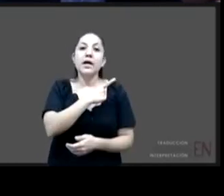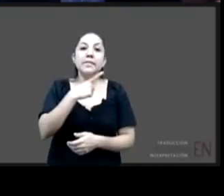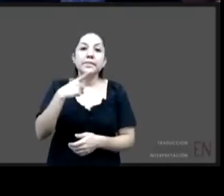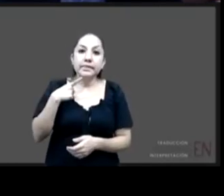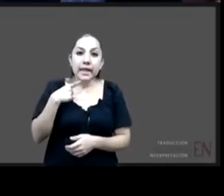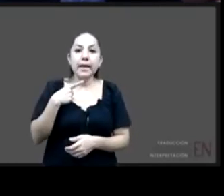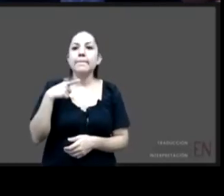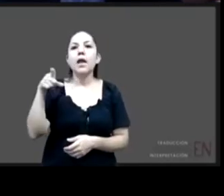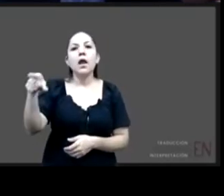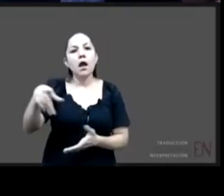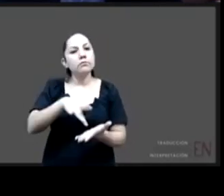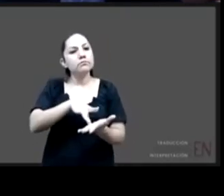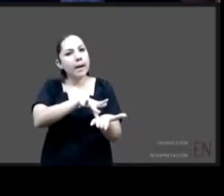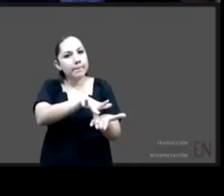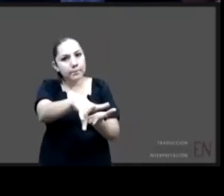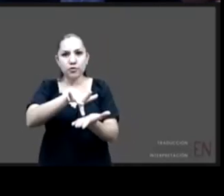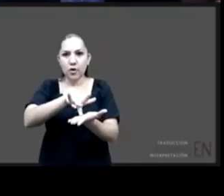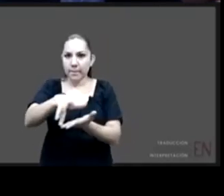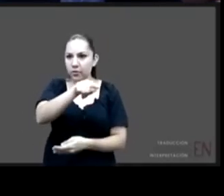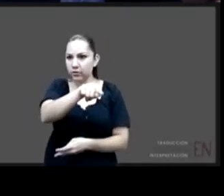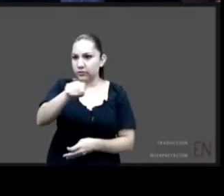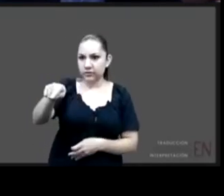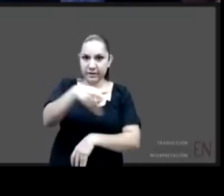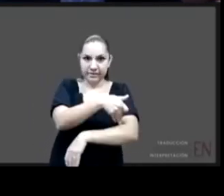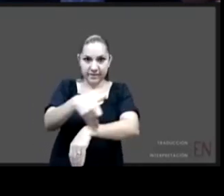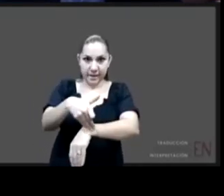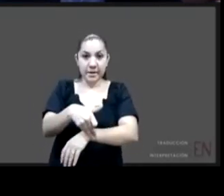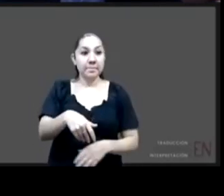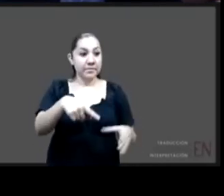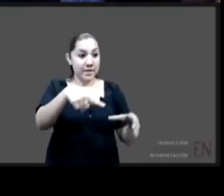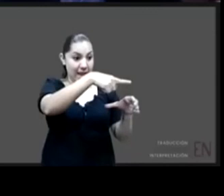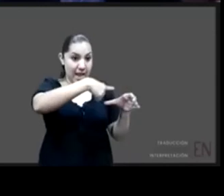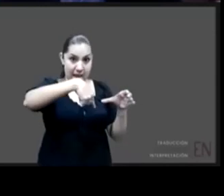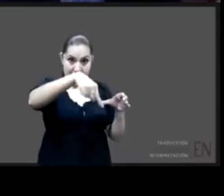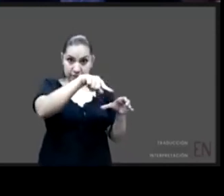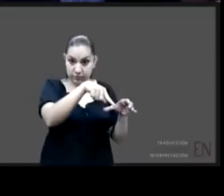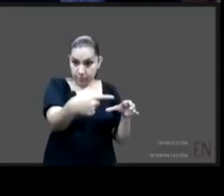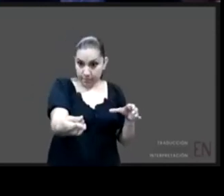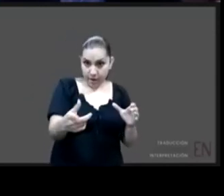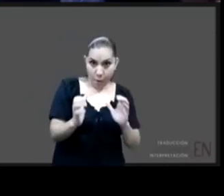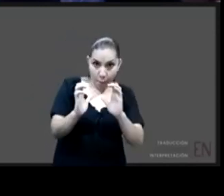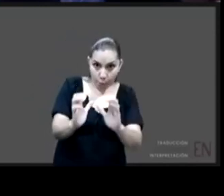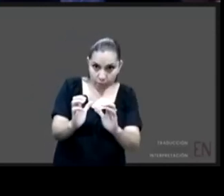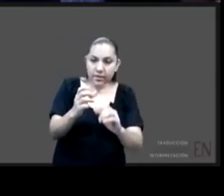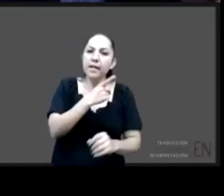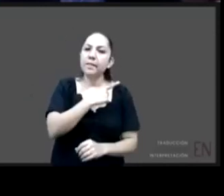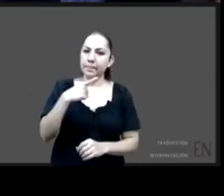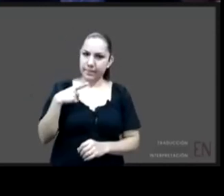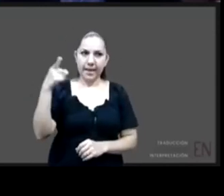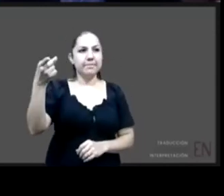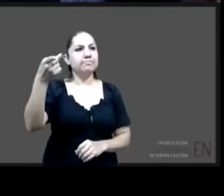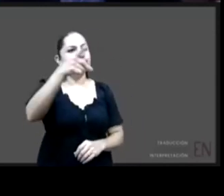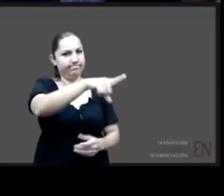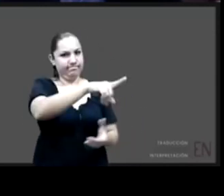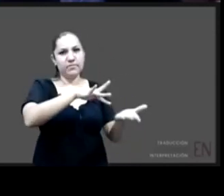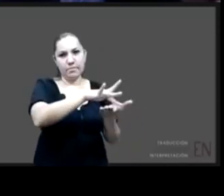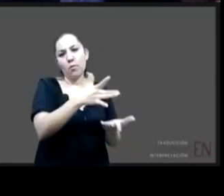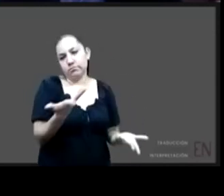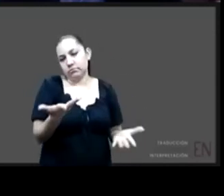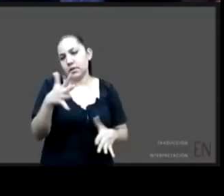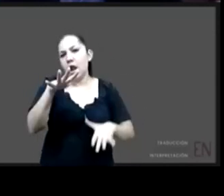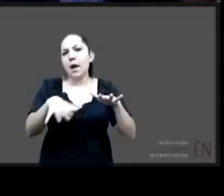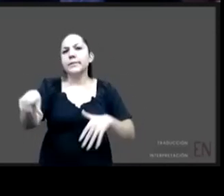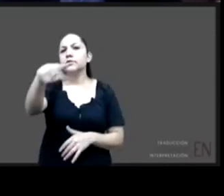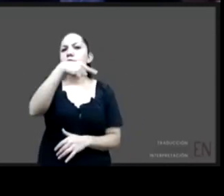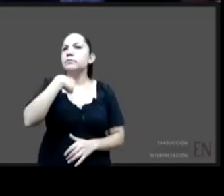a las familias que van a ejercer el cuidado de los niños nos olvidamos que para que una familia ejerza el cuidado de los niños no basta